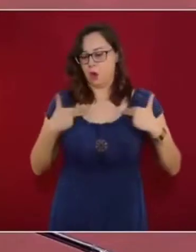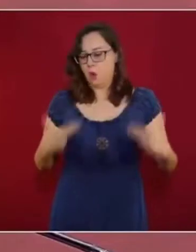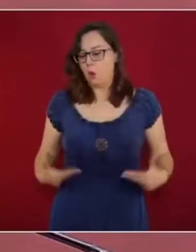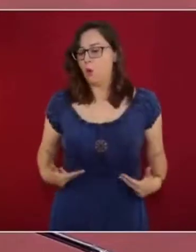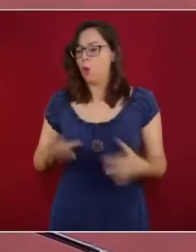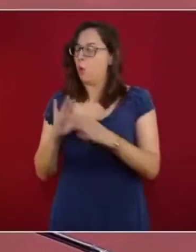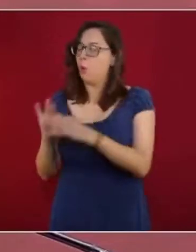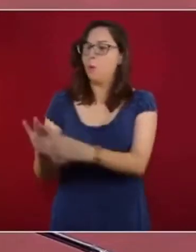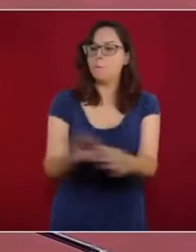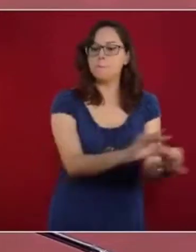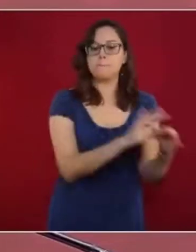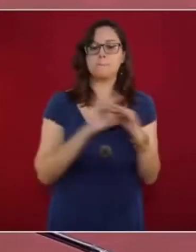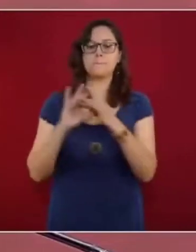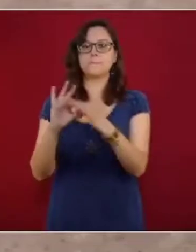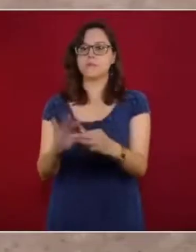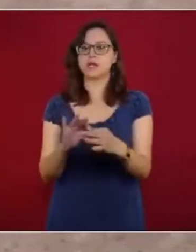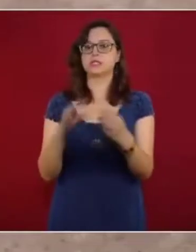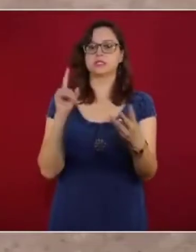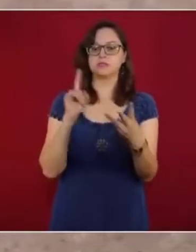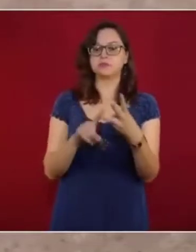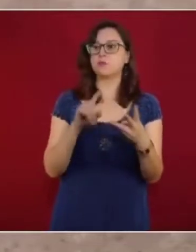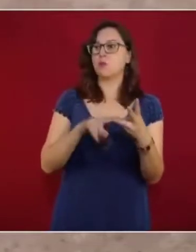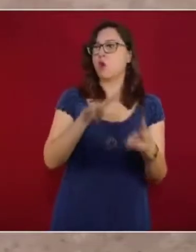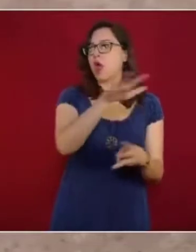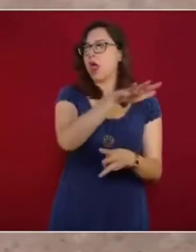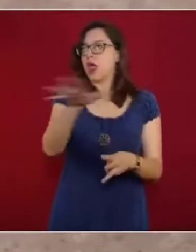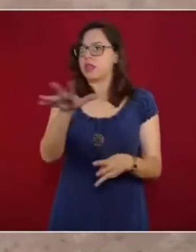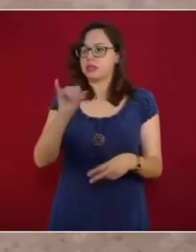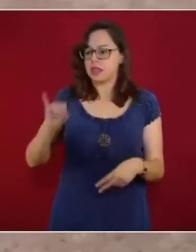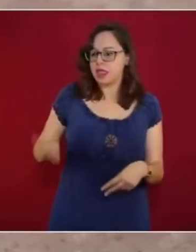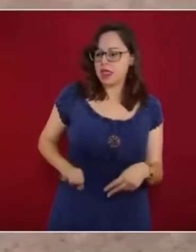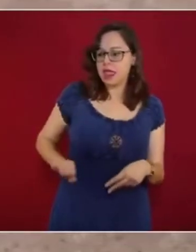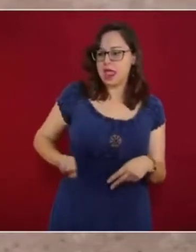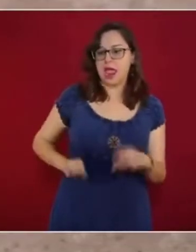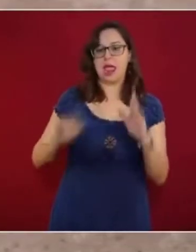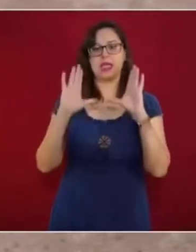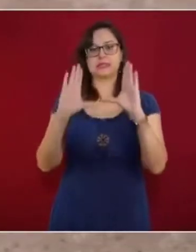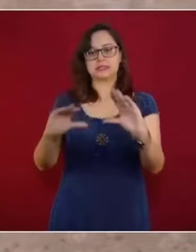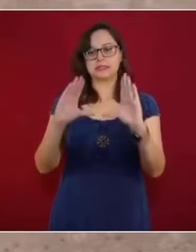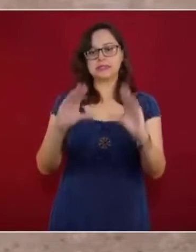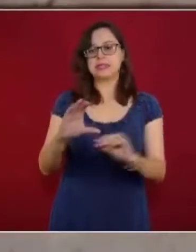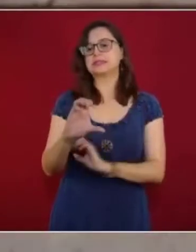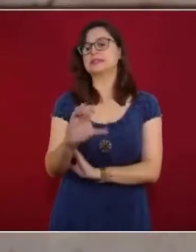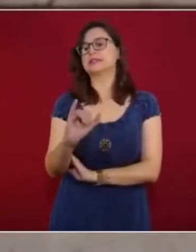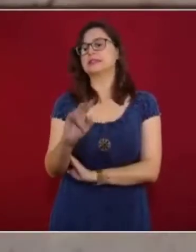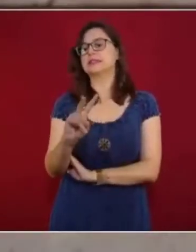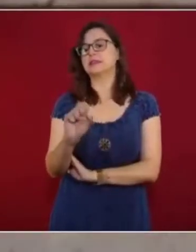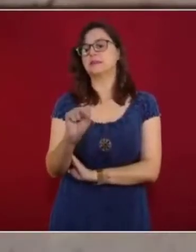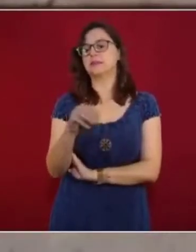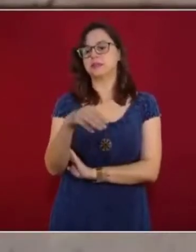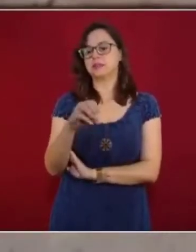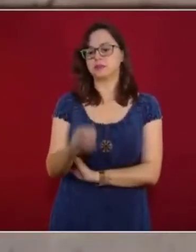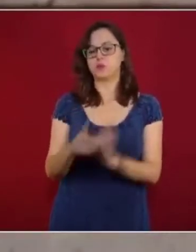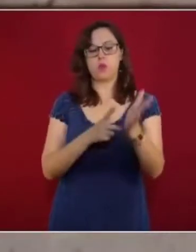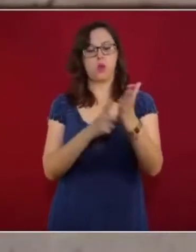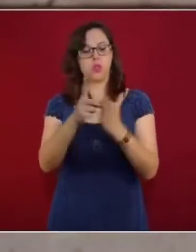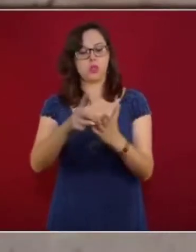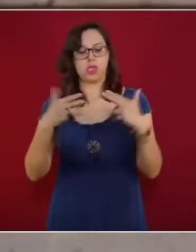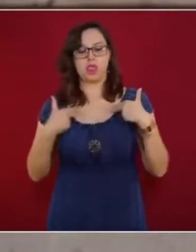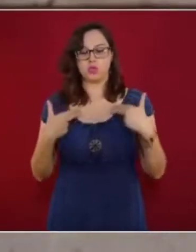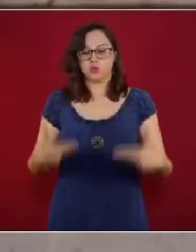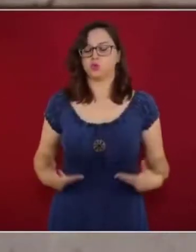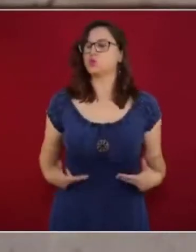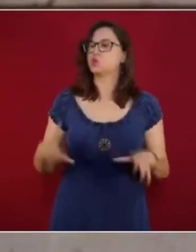el interés general, por la justicia, por la enseñanza del civismo, de los derechos humanos, por fortalecer la perspectiva social,